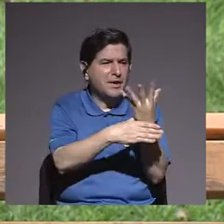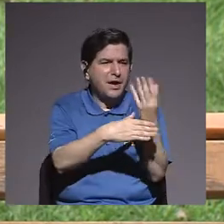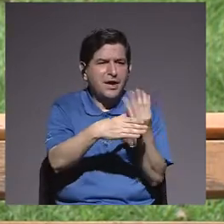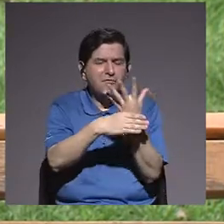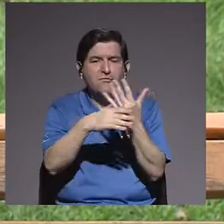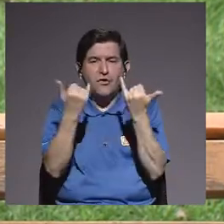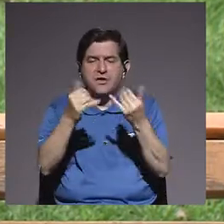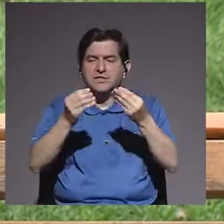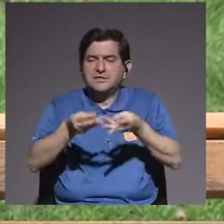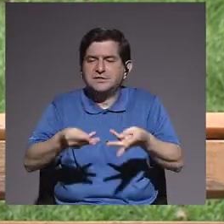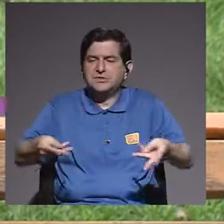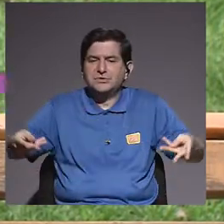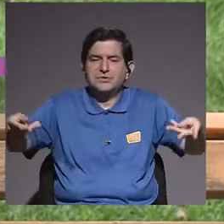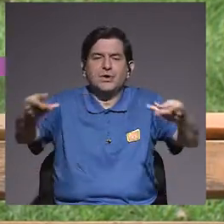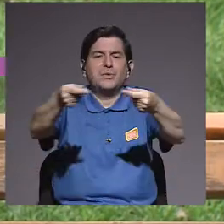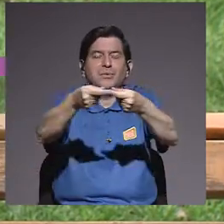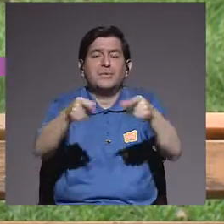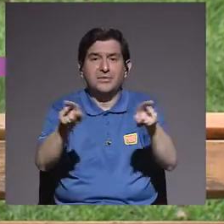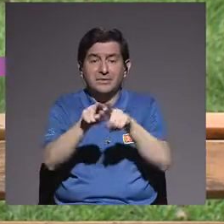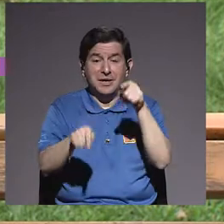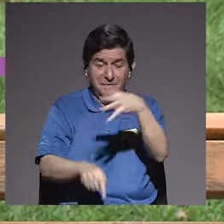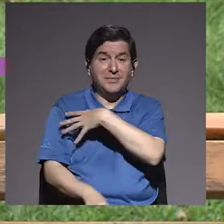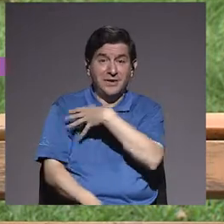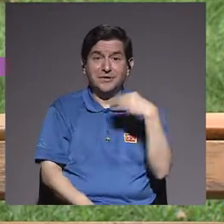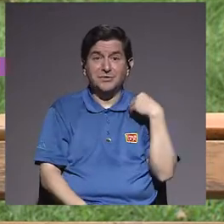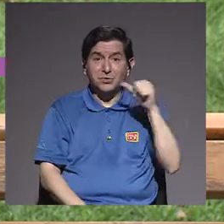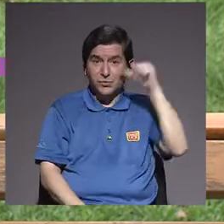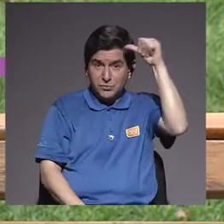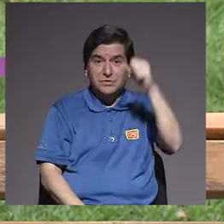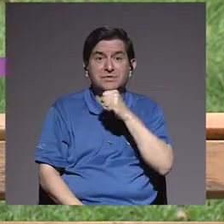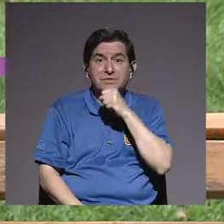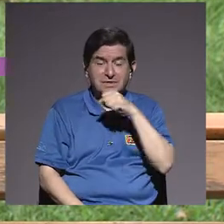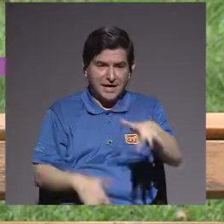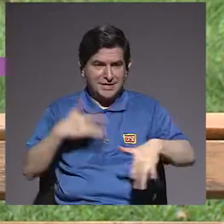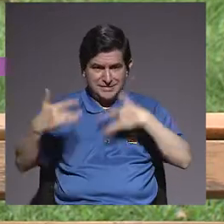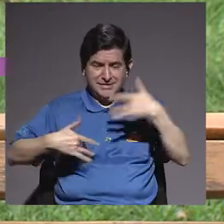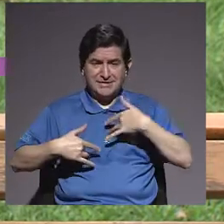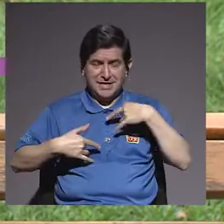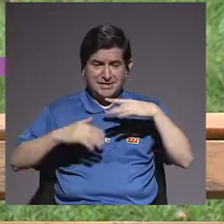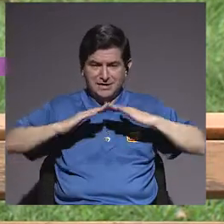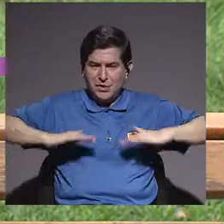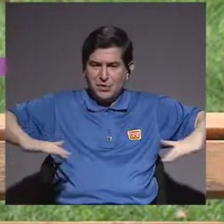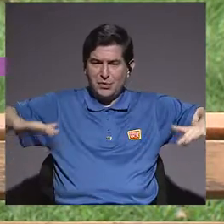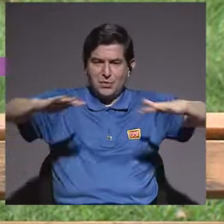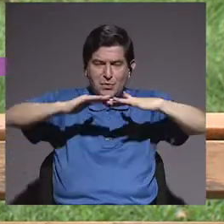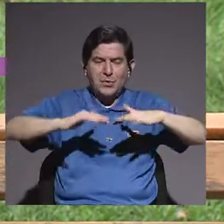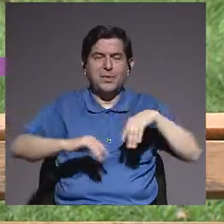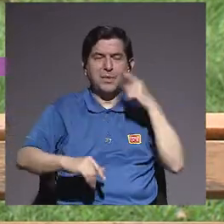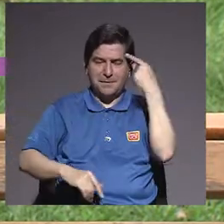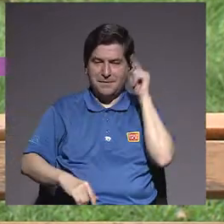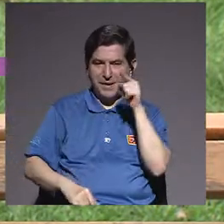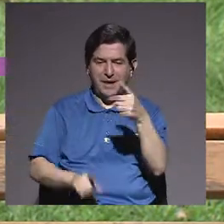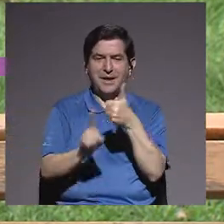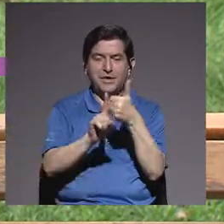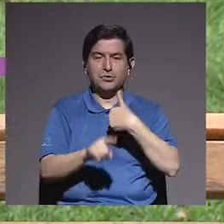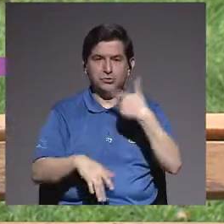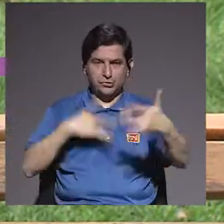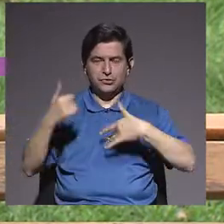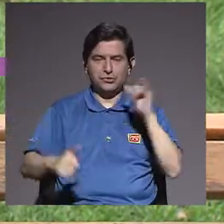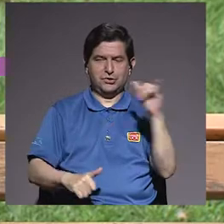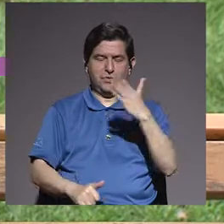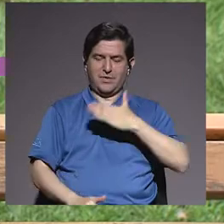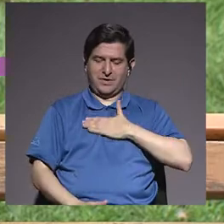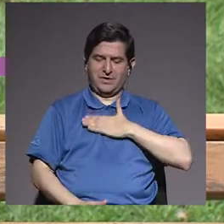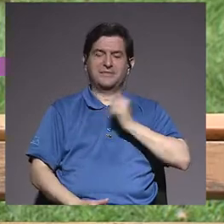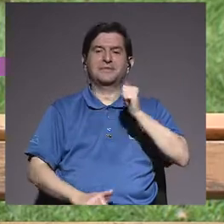han caído, sí, que se ven tan lindas, a ellos también les gusta, ellos se sienten que esa alfombra es para ellos, como lo siento yo, de que